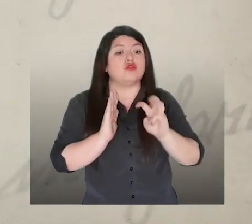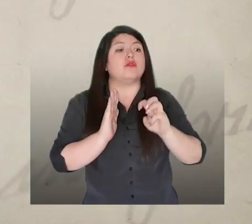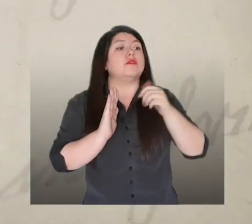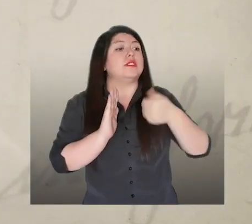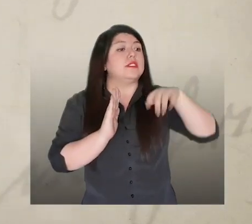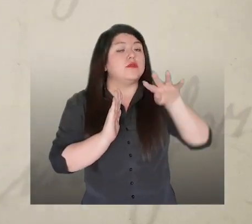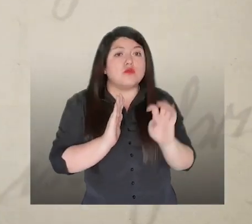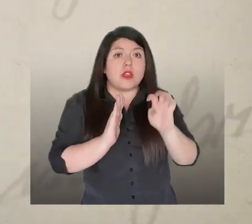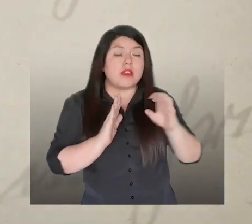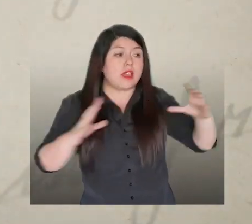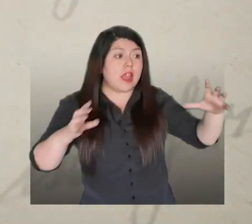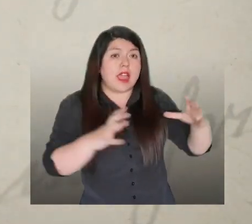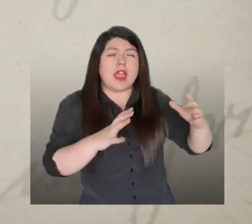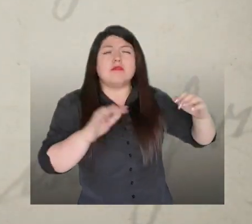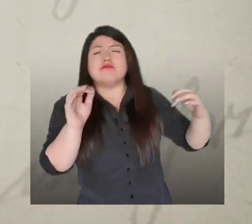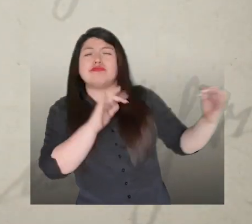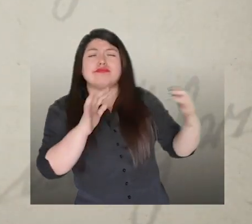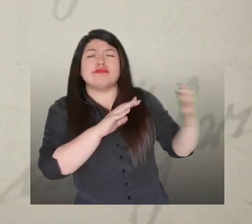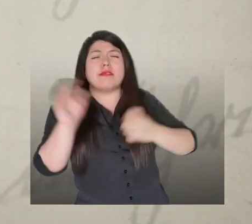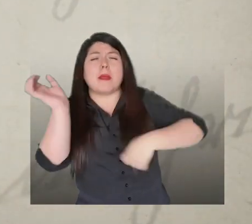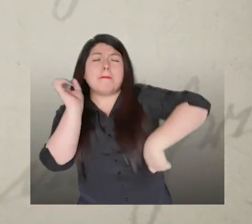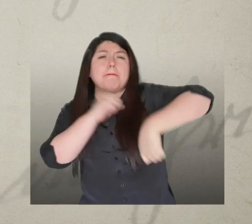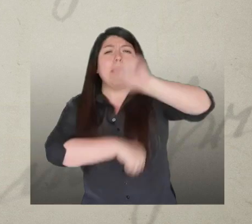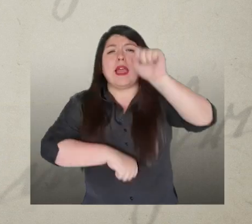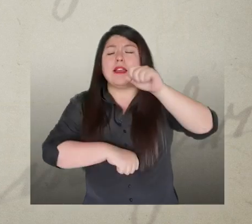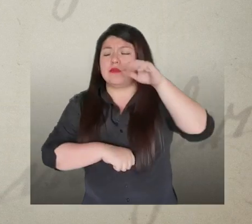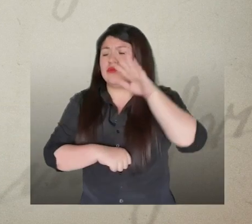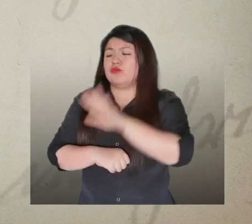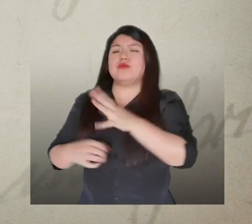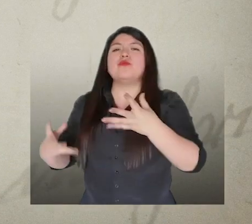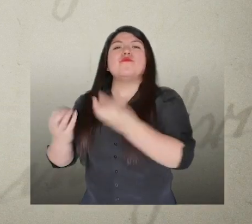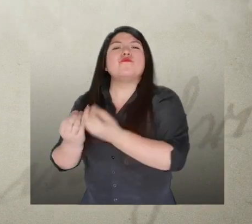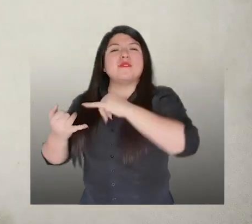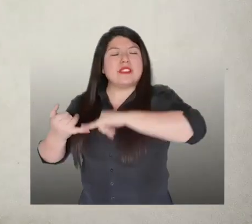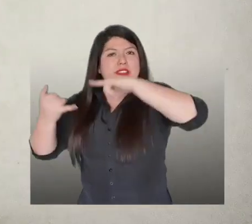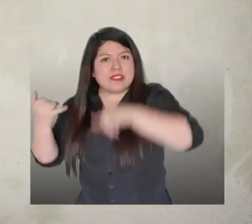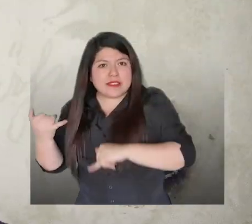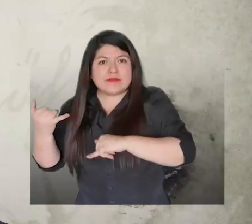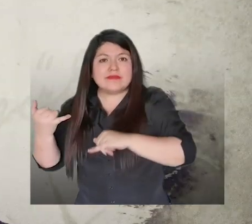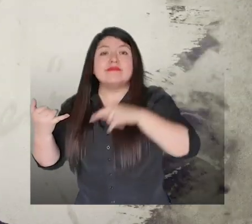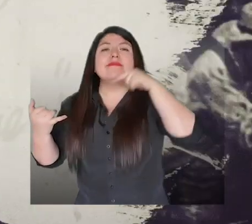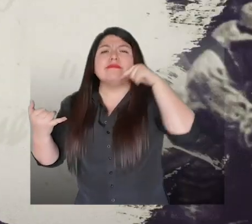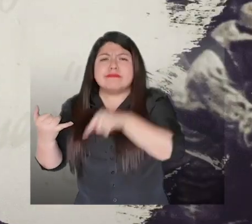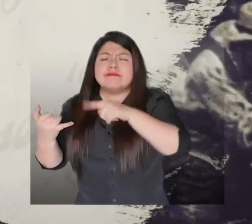terminó el enfrentamiento e inició una travesía que abrió las puertas a la independencia de todo un continente.